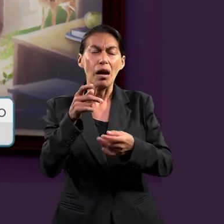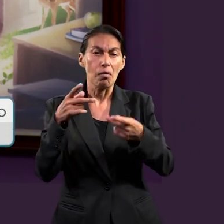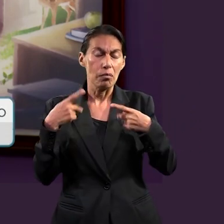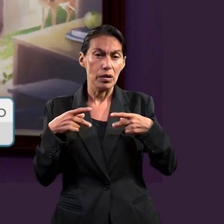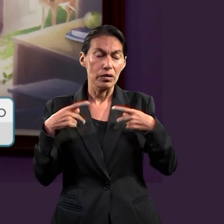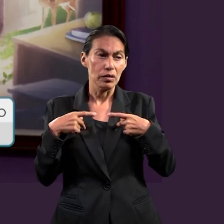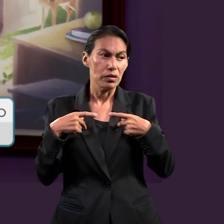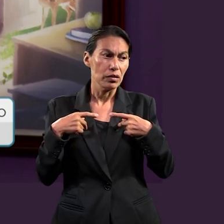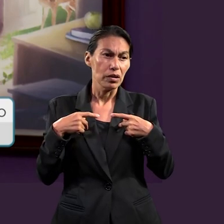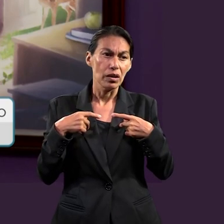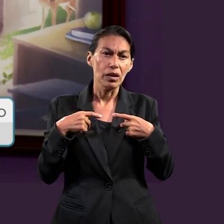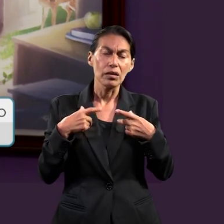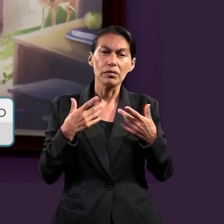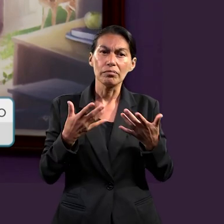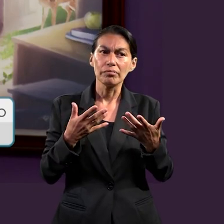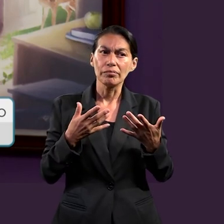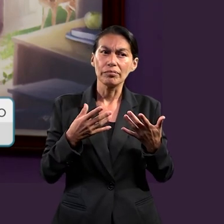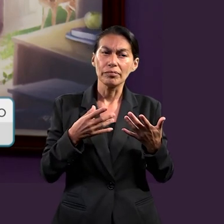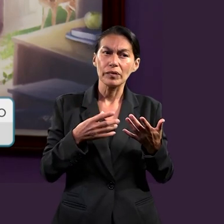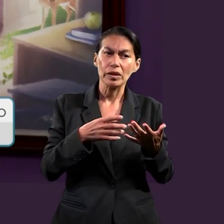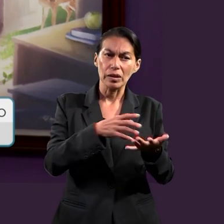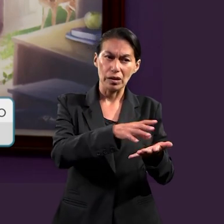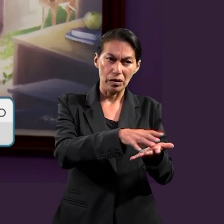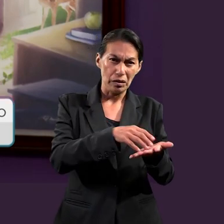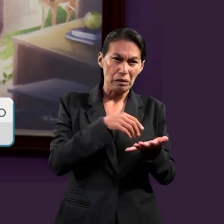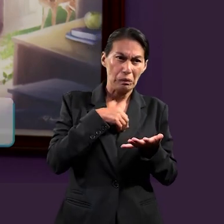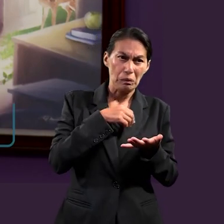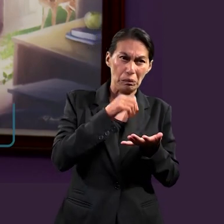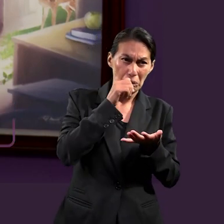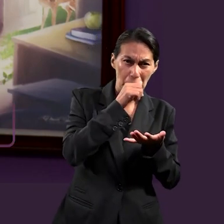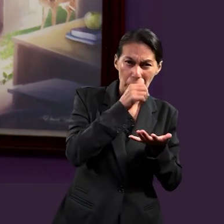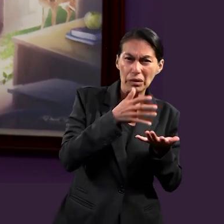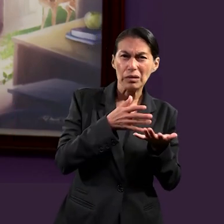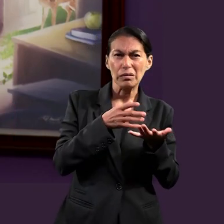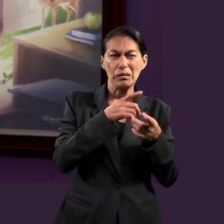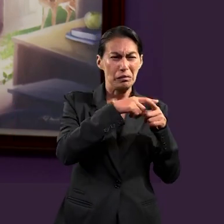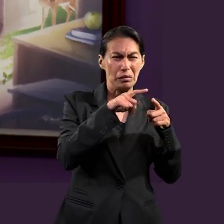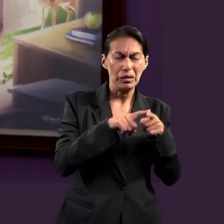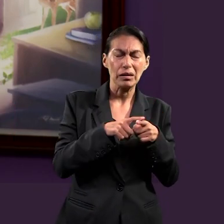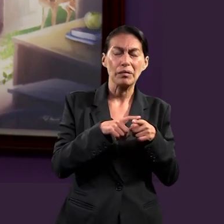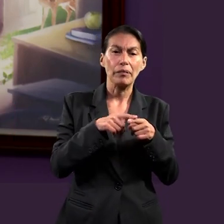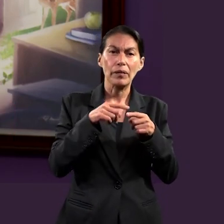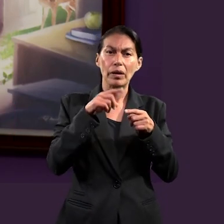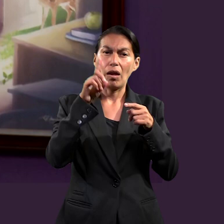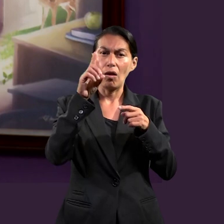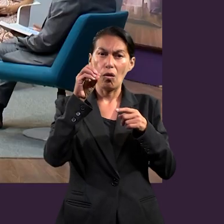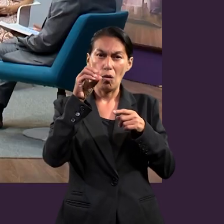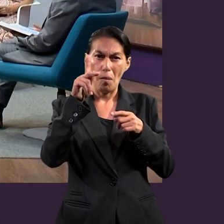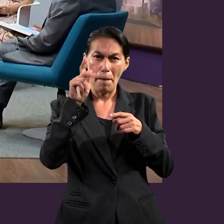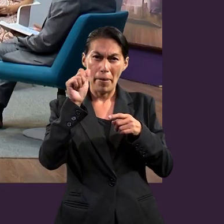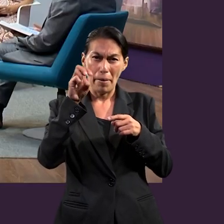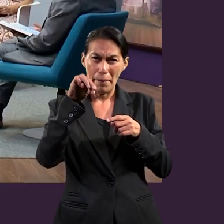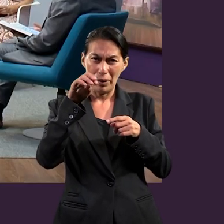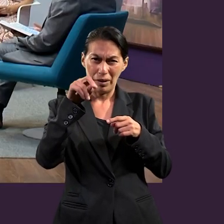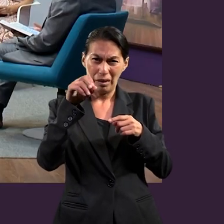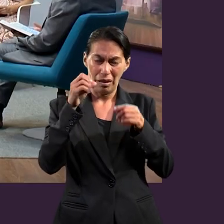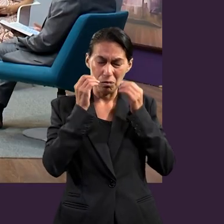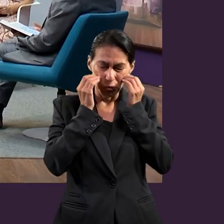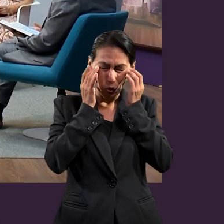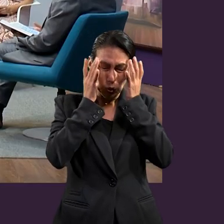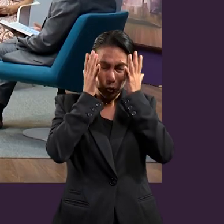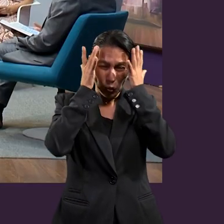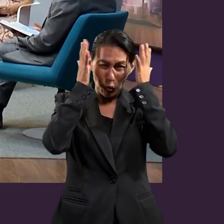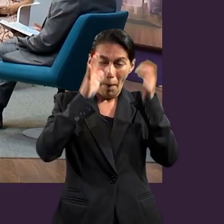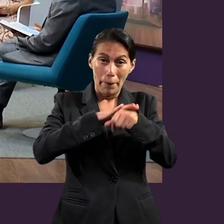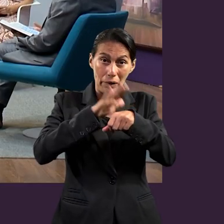crearse adicciones. Cuando la dopamina se secreta de más, entonces los receptores